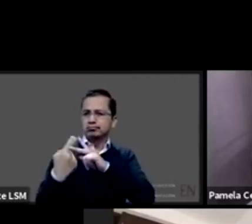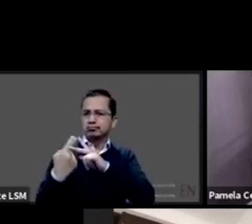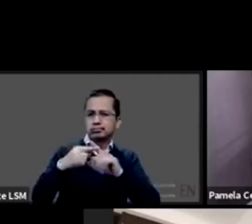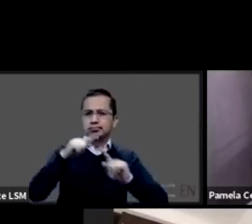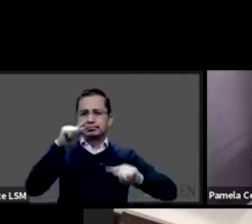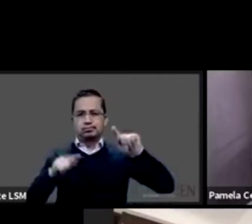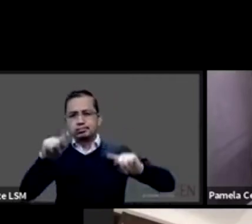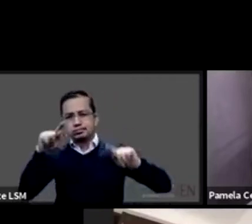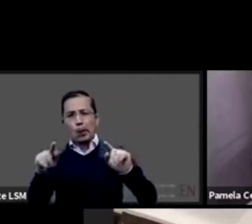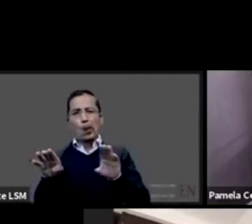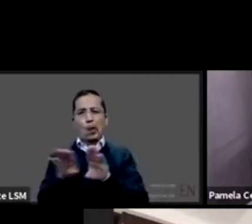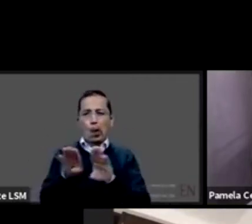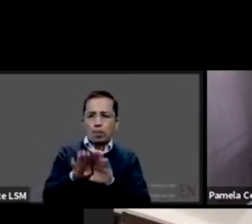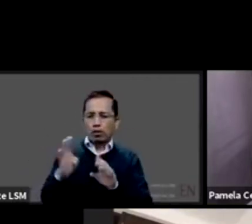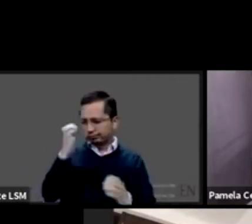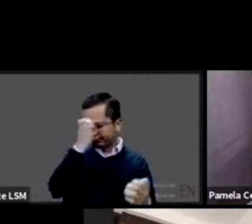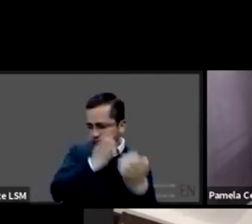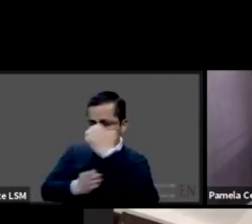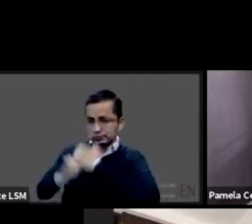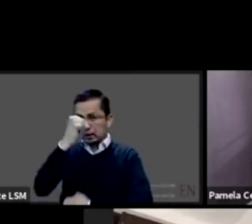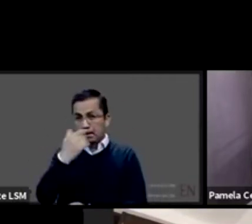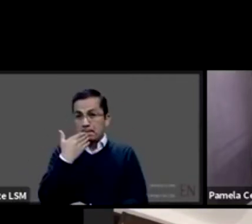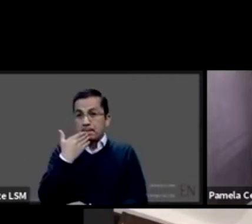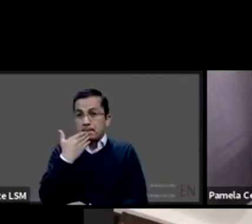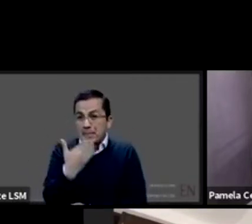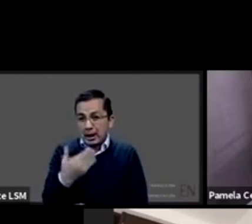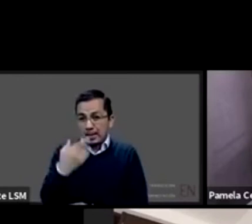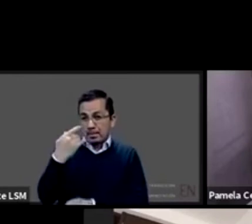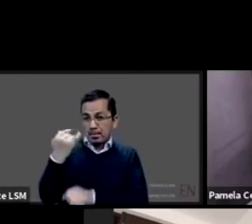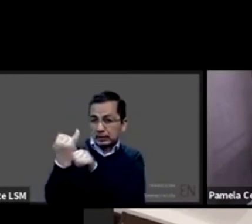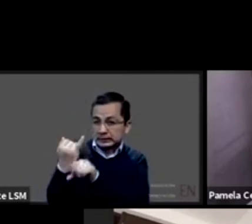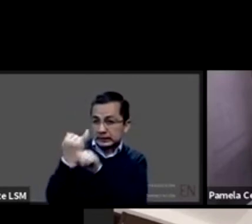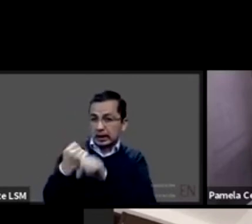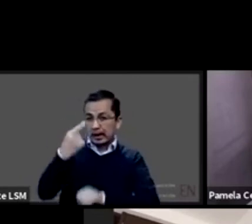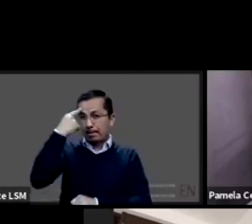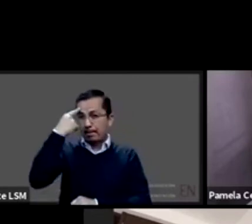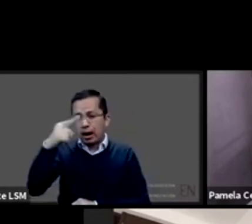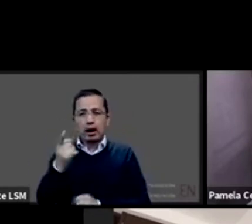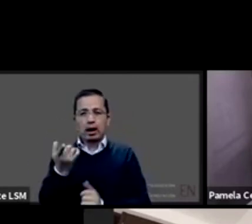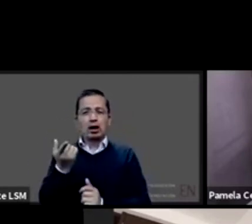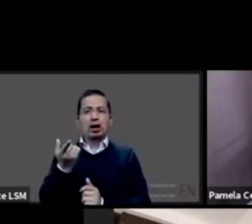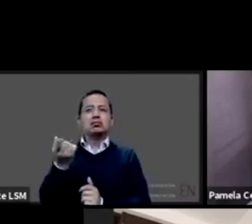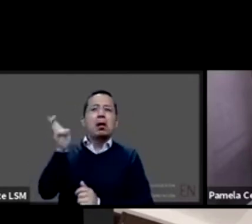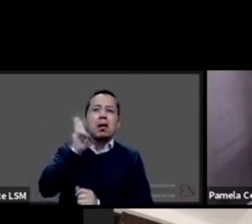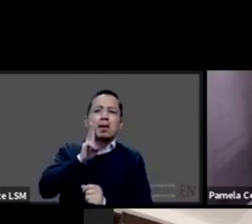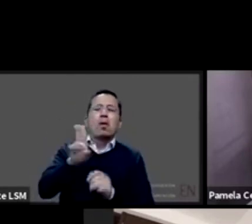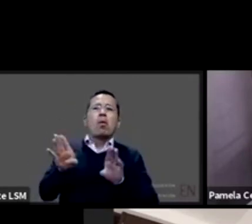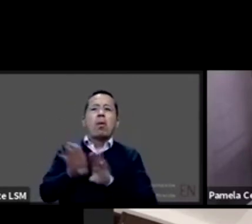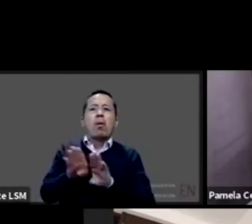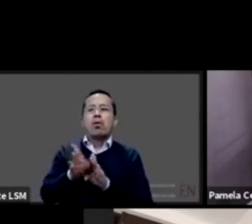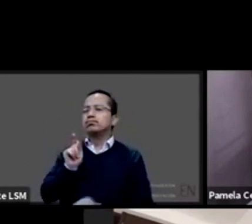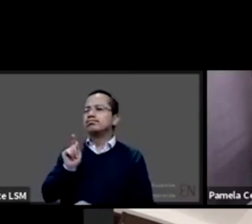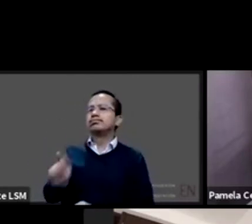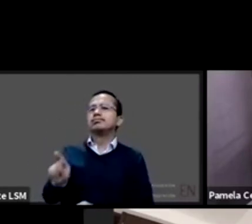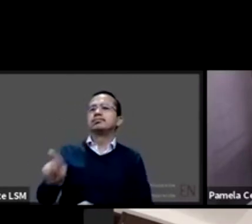mejores decisiones sobre muchas de las personas que viven con